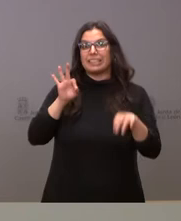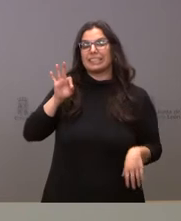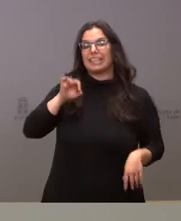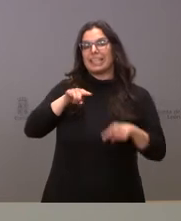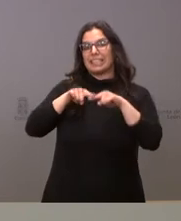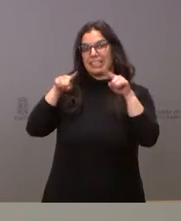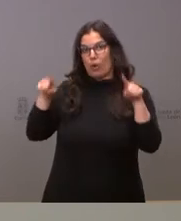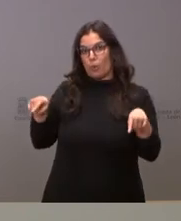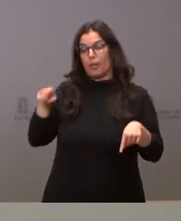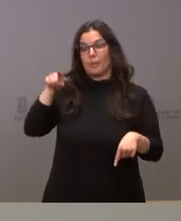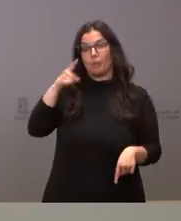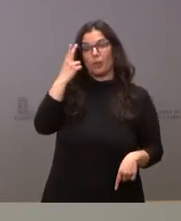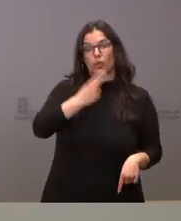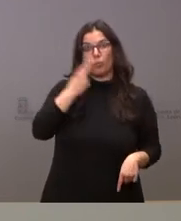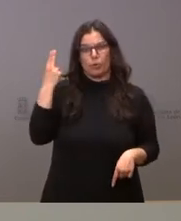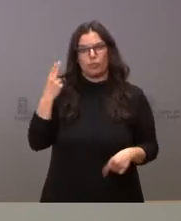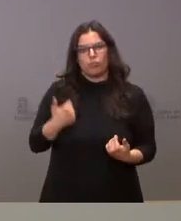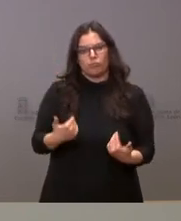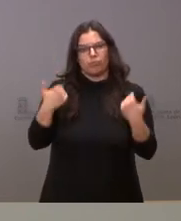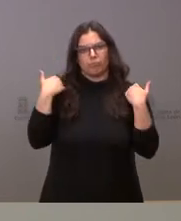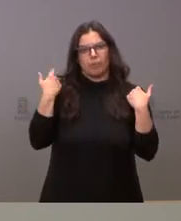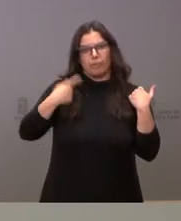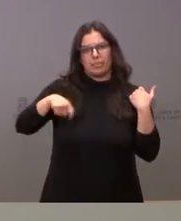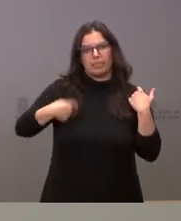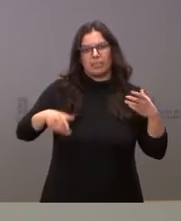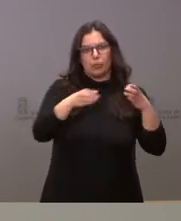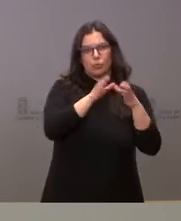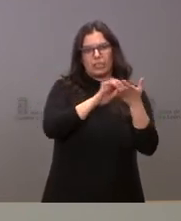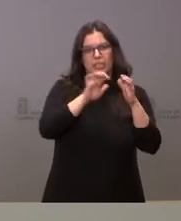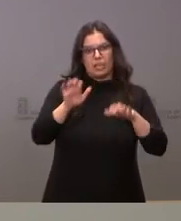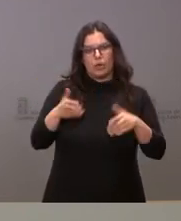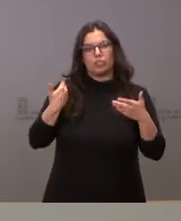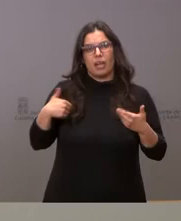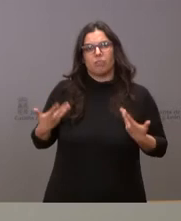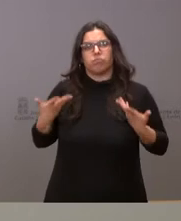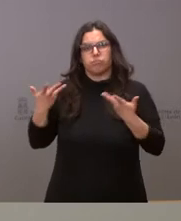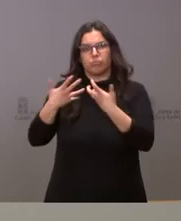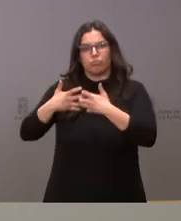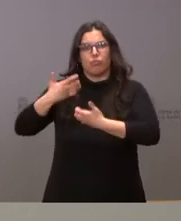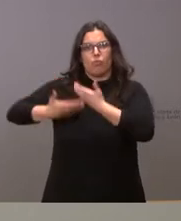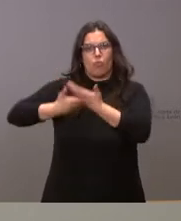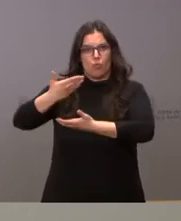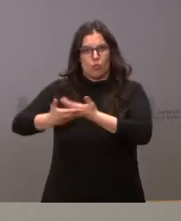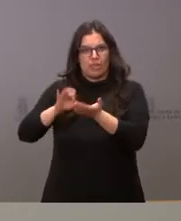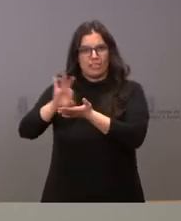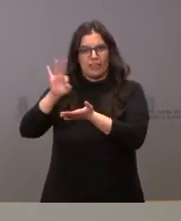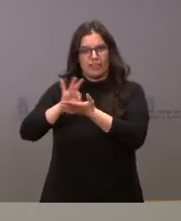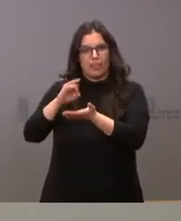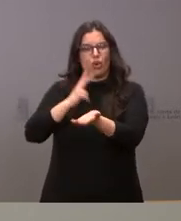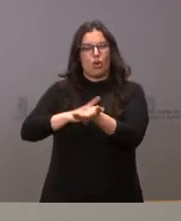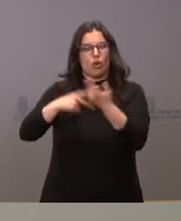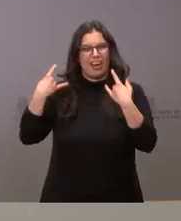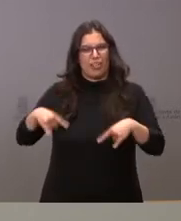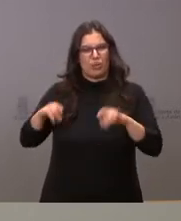que asumió el presidente de la Junta de Castilla y León, que ya se ha puesto en marcha el funcionamiento de ese servicio y que tiene un presupuesto